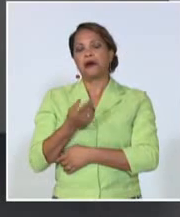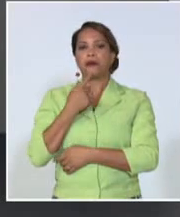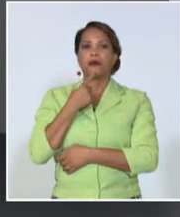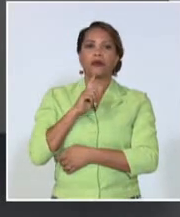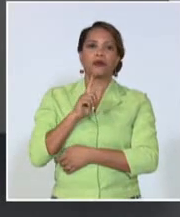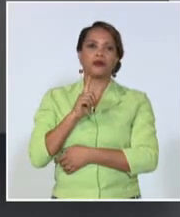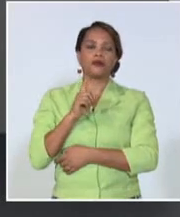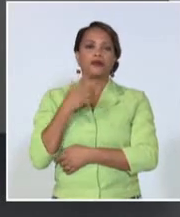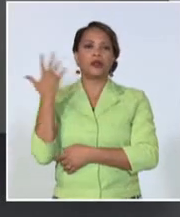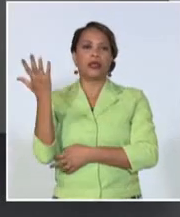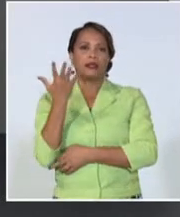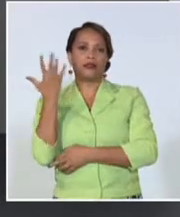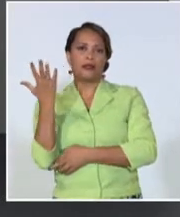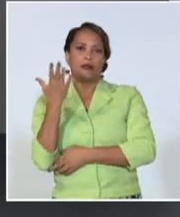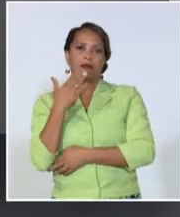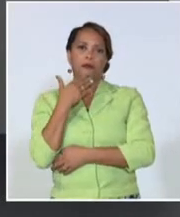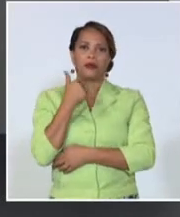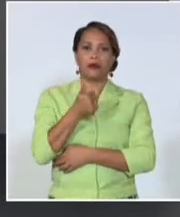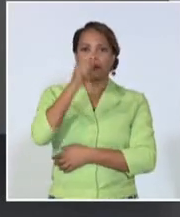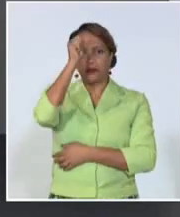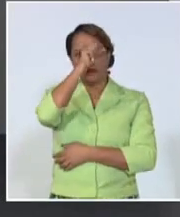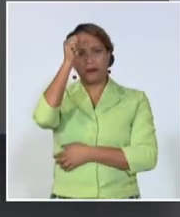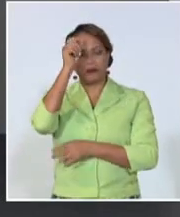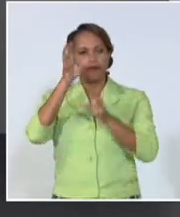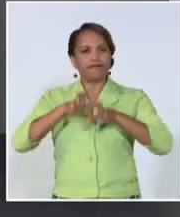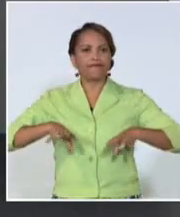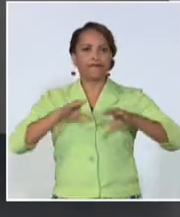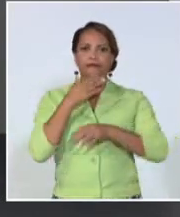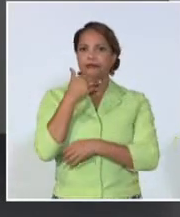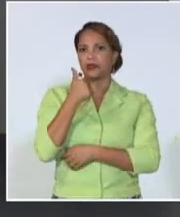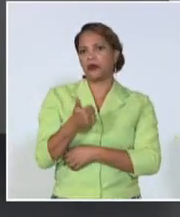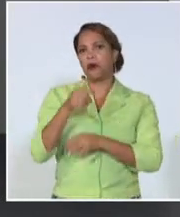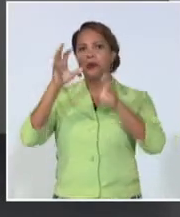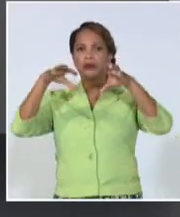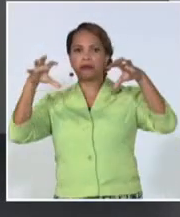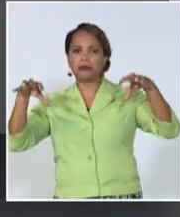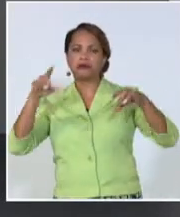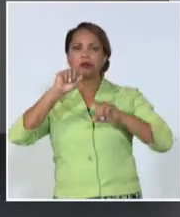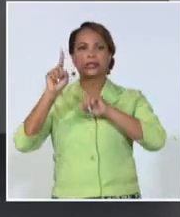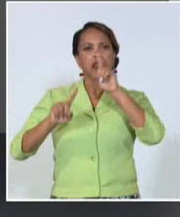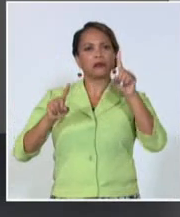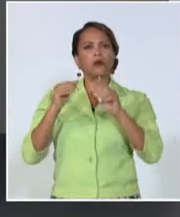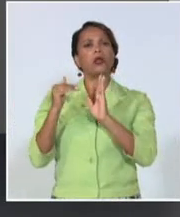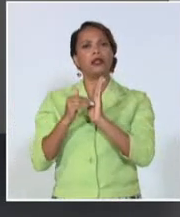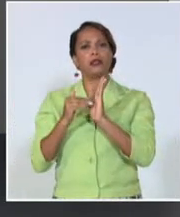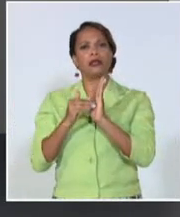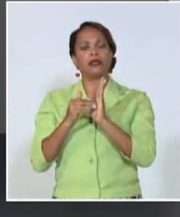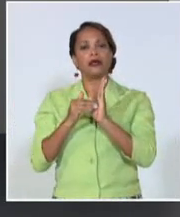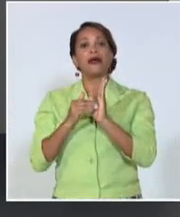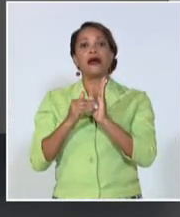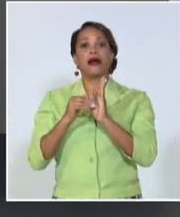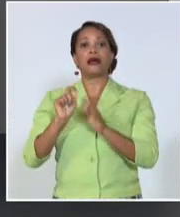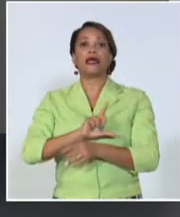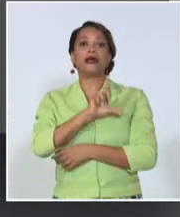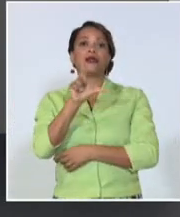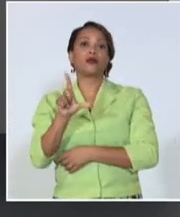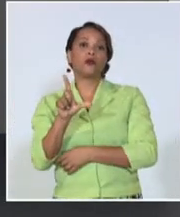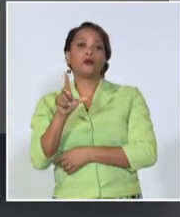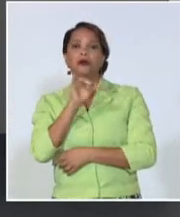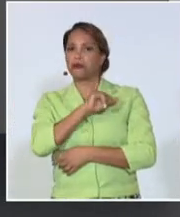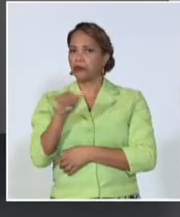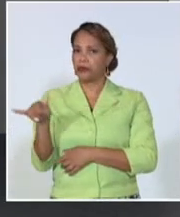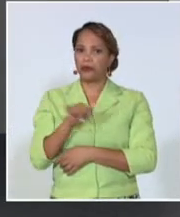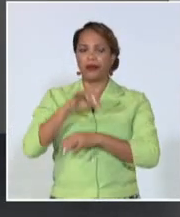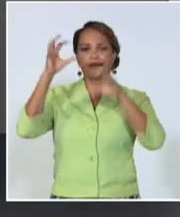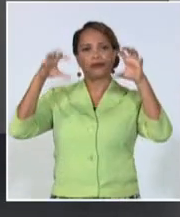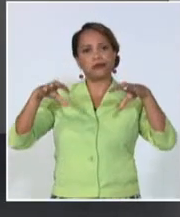el domingo con ya una situación normal, algún chubascos con una tormenta eléctrica en la tarde. El lunes tendremos también chubascos con una tormenta